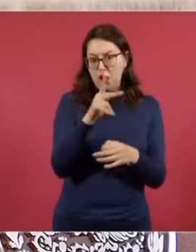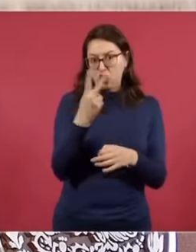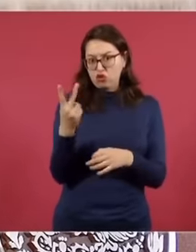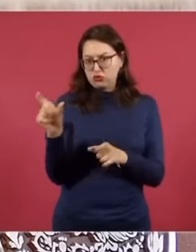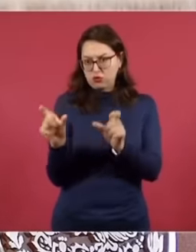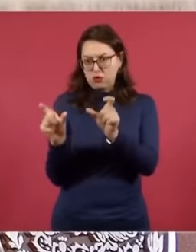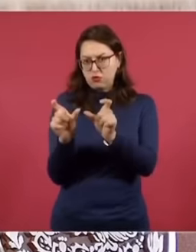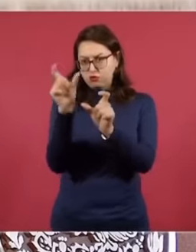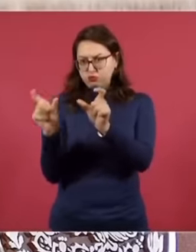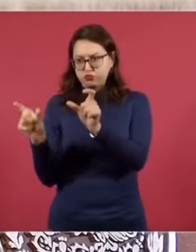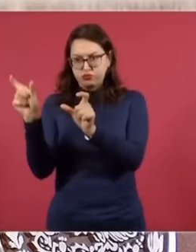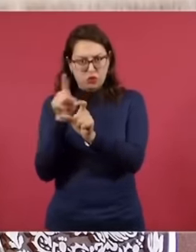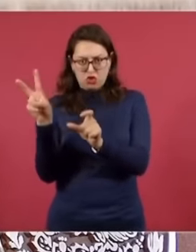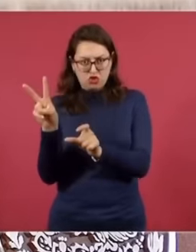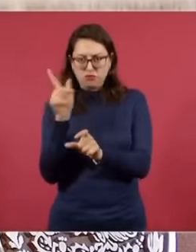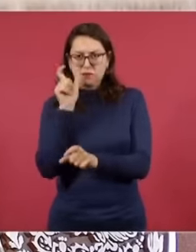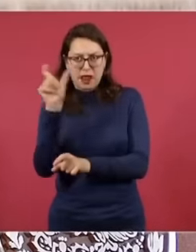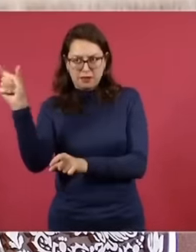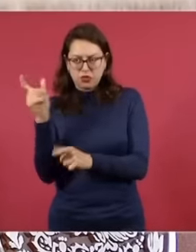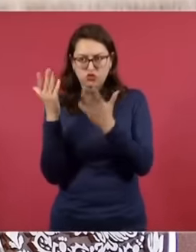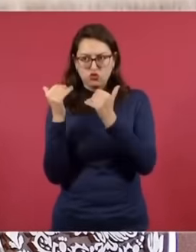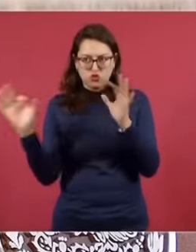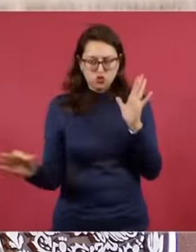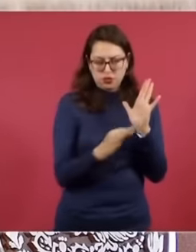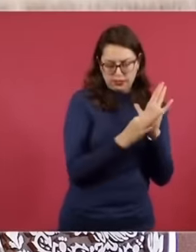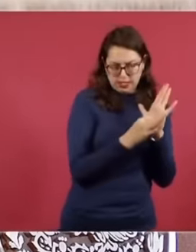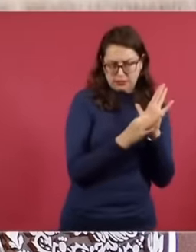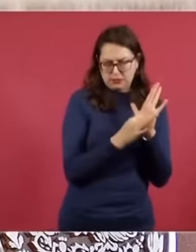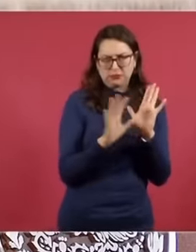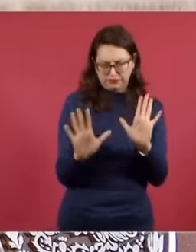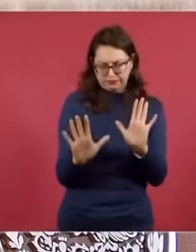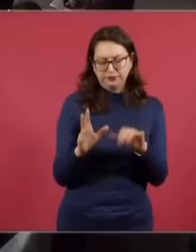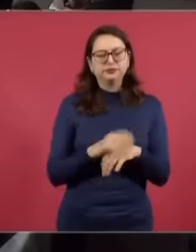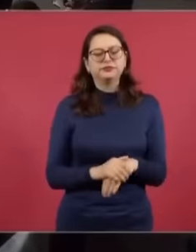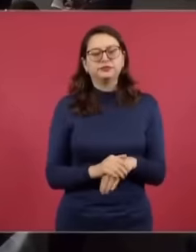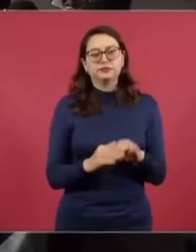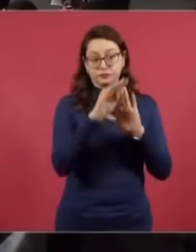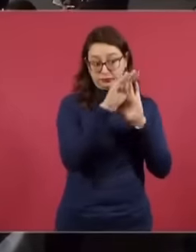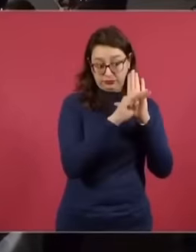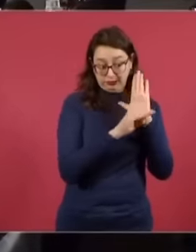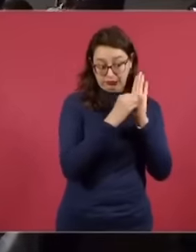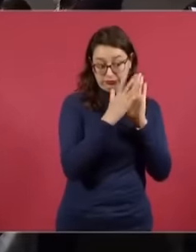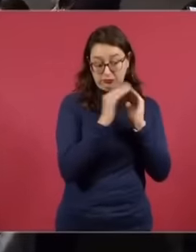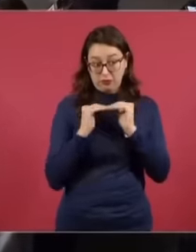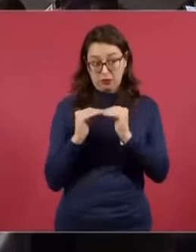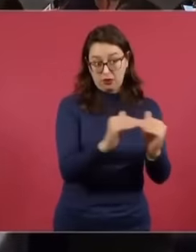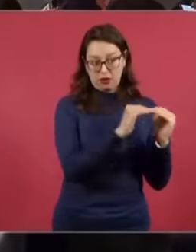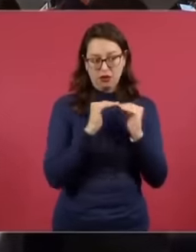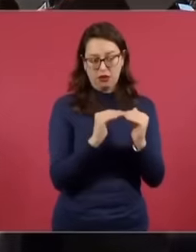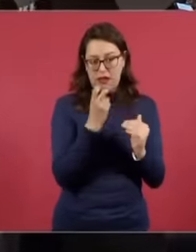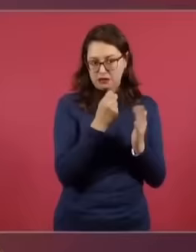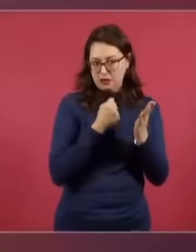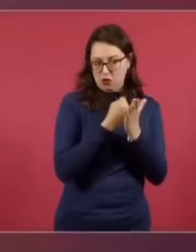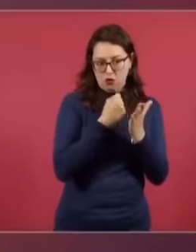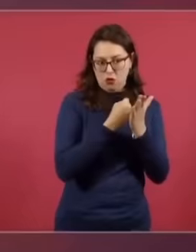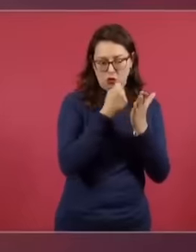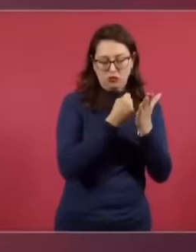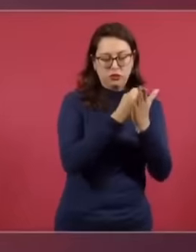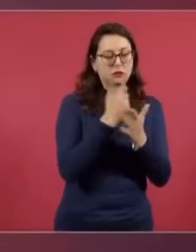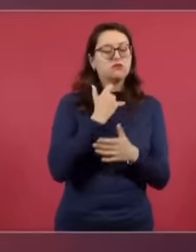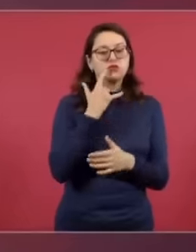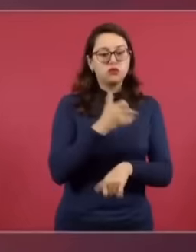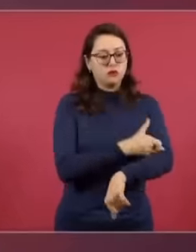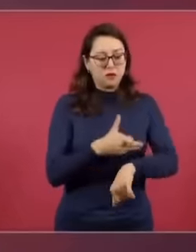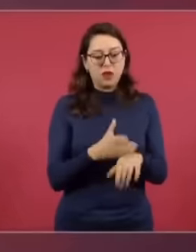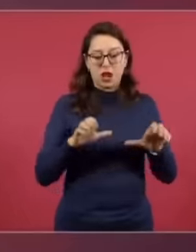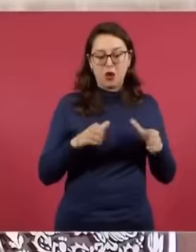Sabemos y reconocemos que el protocolo homologado es fruto, al igual que el registro, de la lucha, del esfuerzo y de la construcción de propuestas de las familias, los colectivos